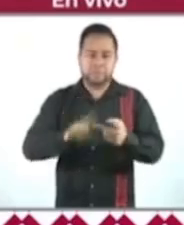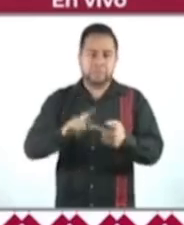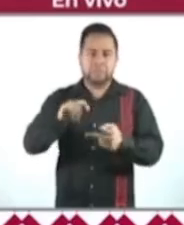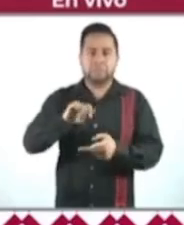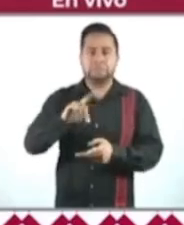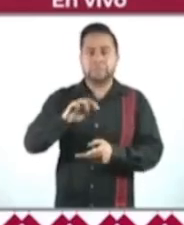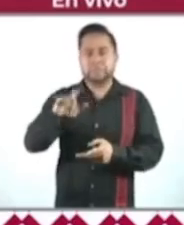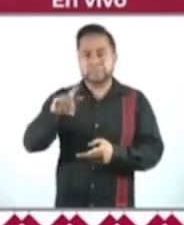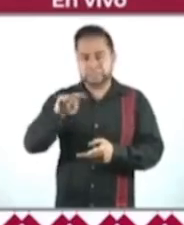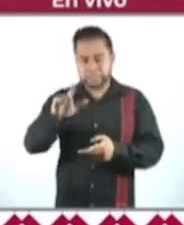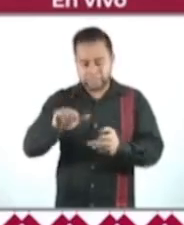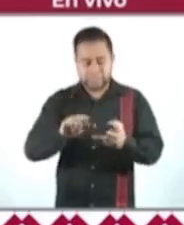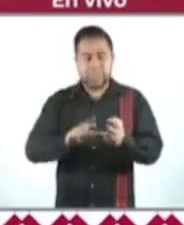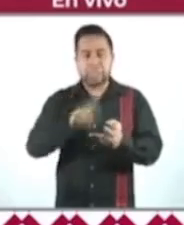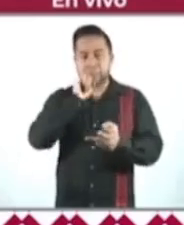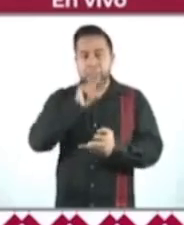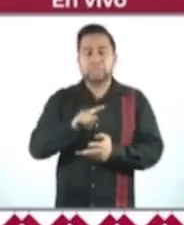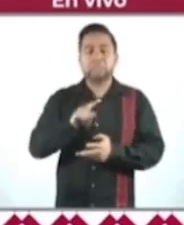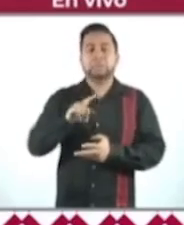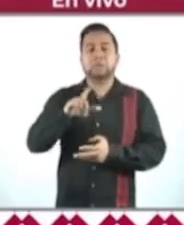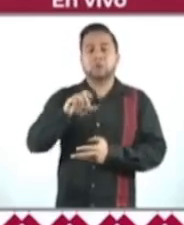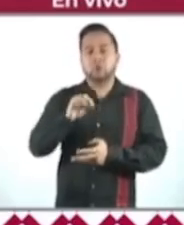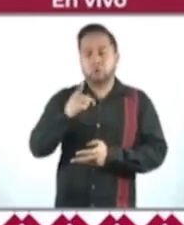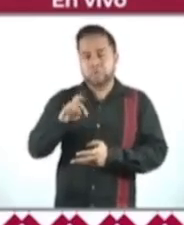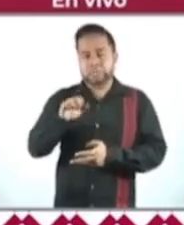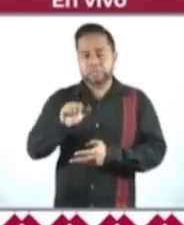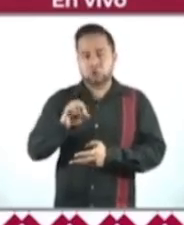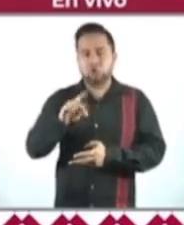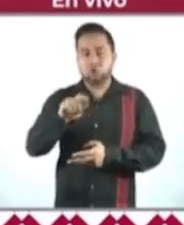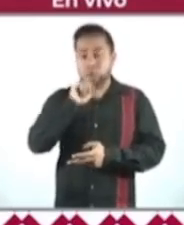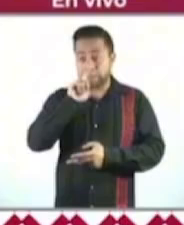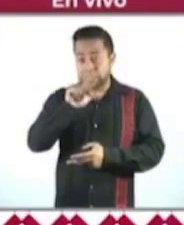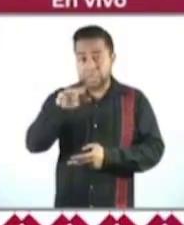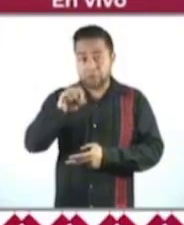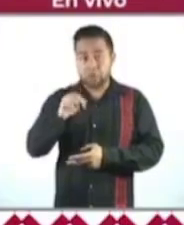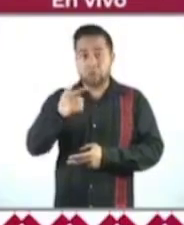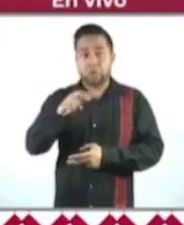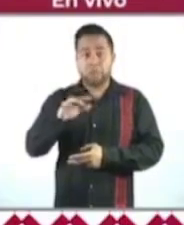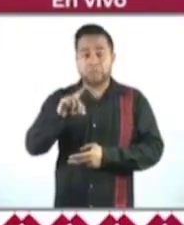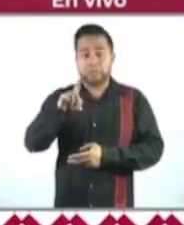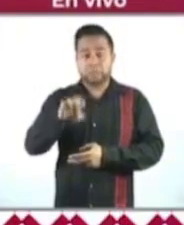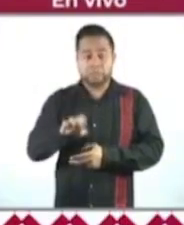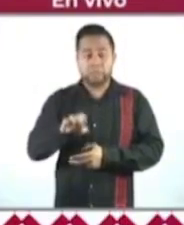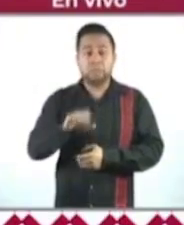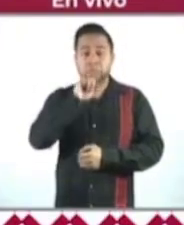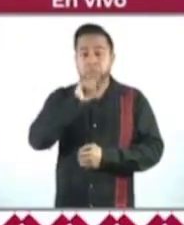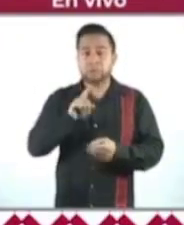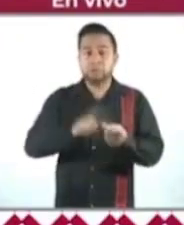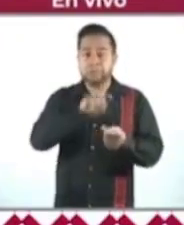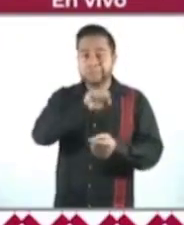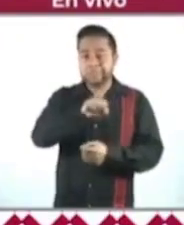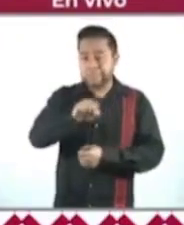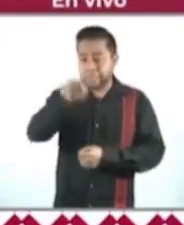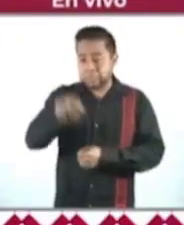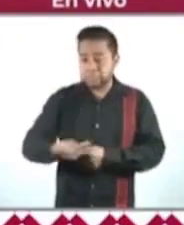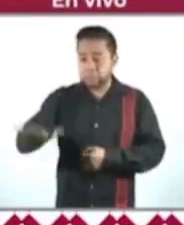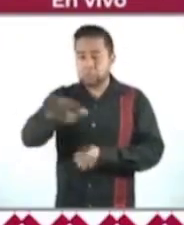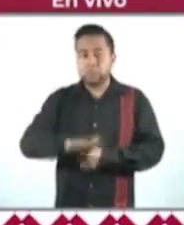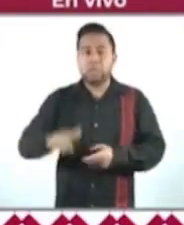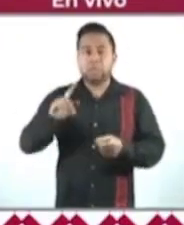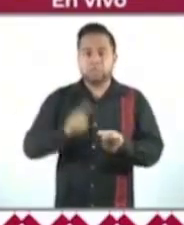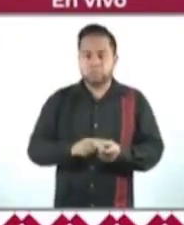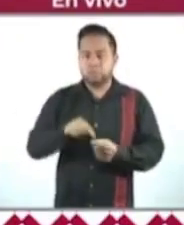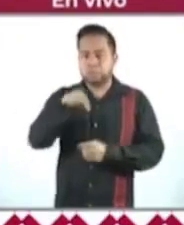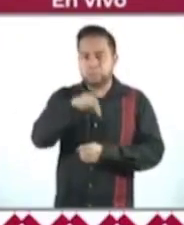Tapexla, San Juan Bautista, Los de Soto, Cortijos y Llano Grande. Y en la Sierra Sur, por la parte de